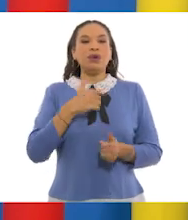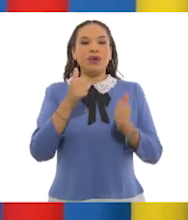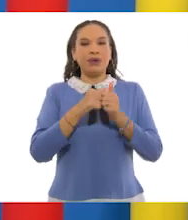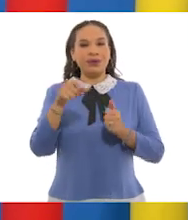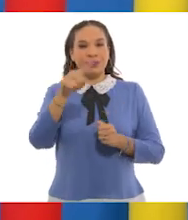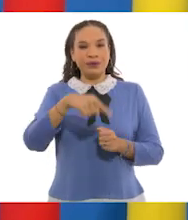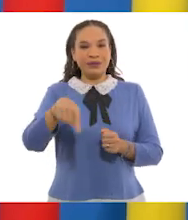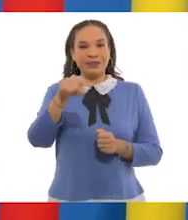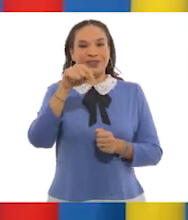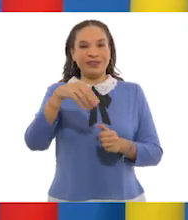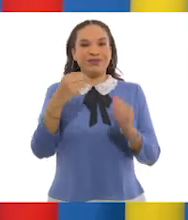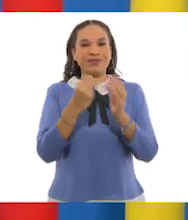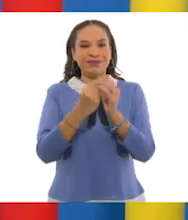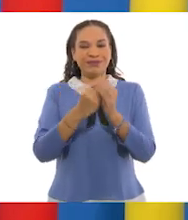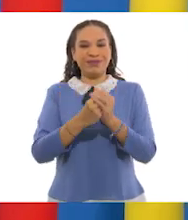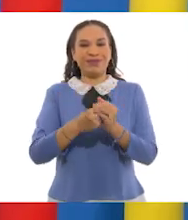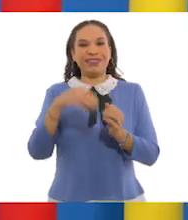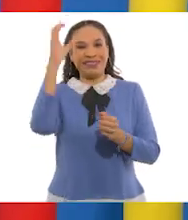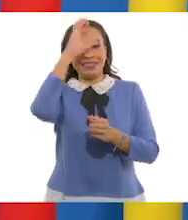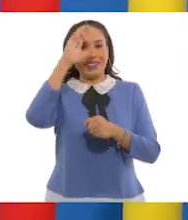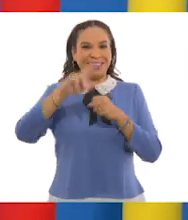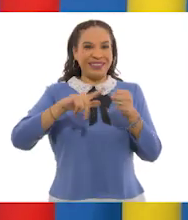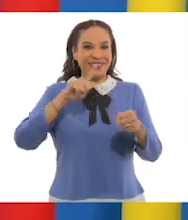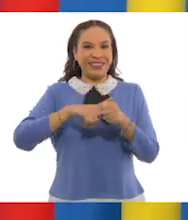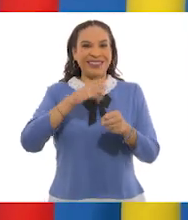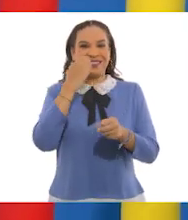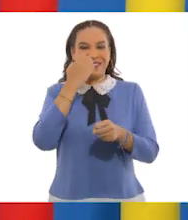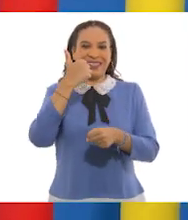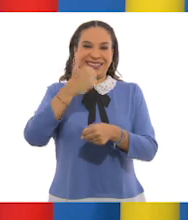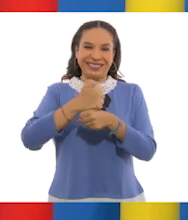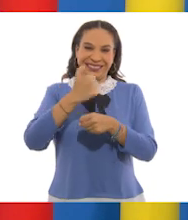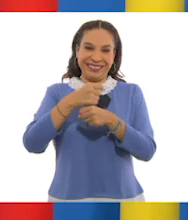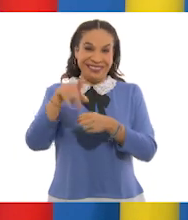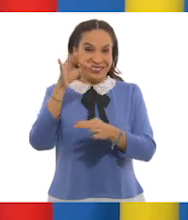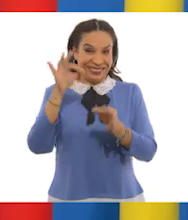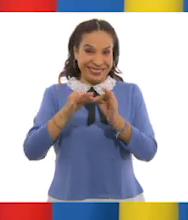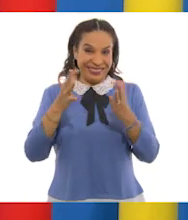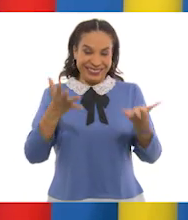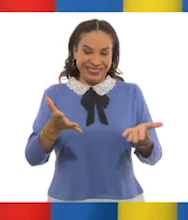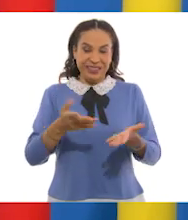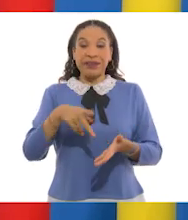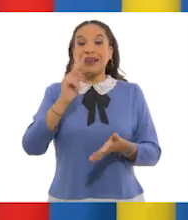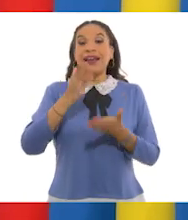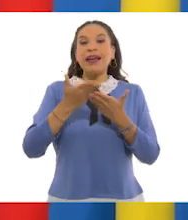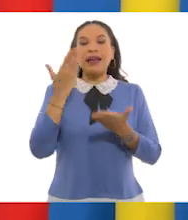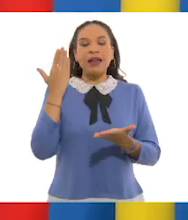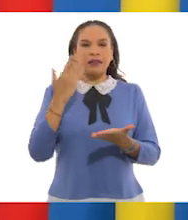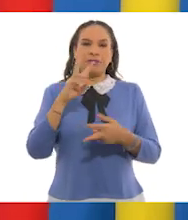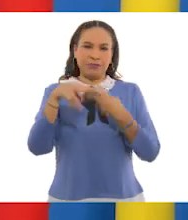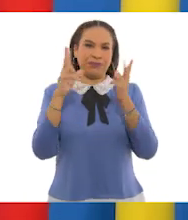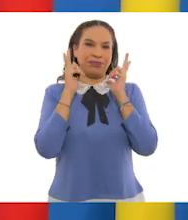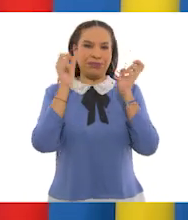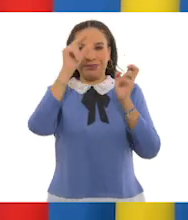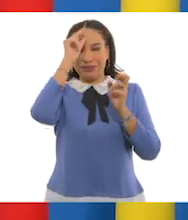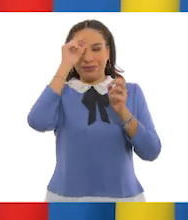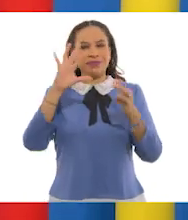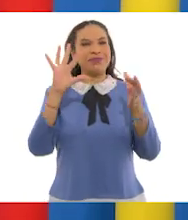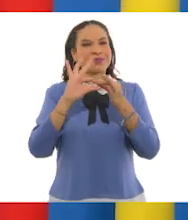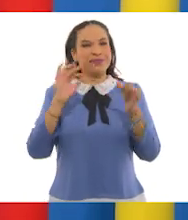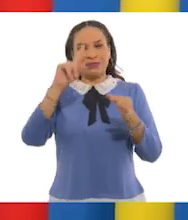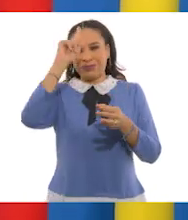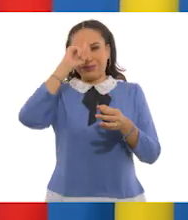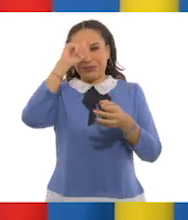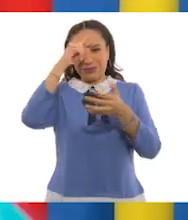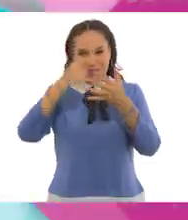estar con ustedes en esta clase de ciencias naturales de sexto grado. ¿Están listos? Pero antes, vamos con Ajo Listo que nos tiene un